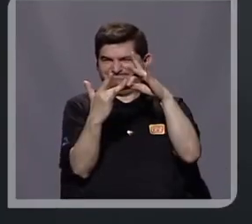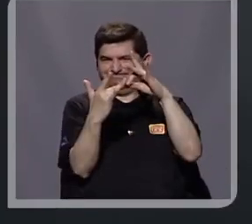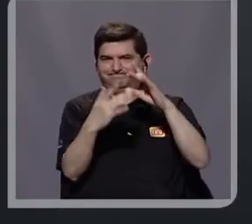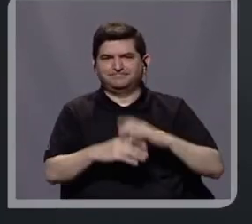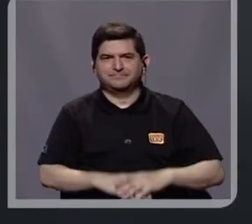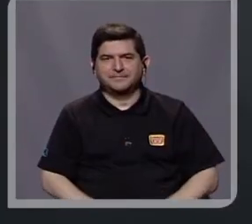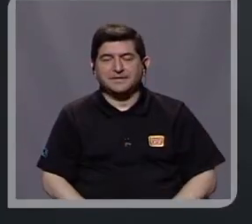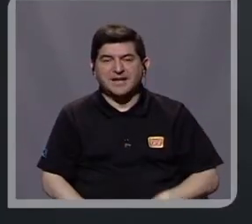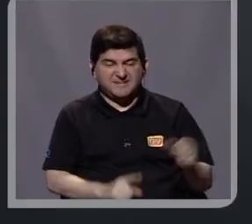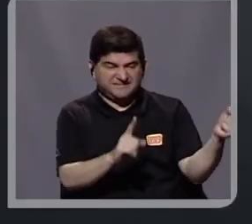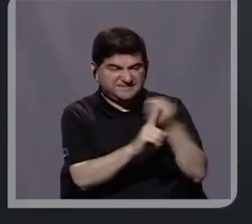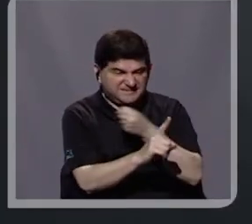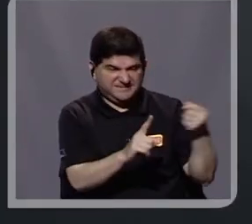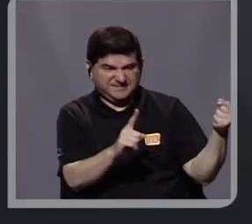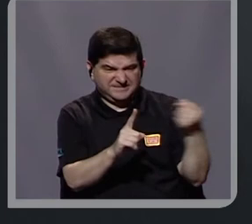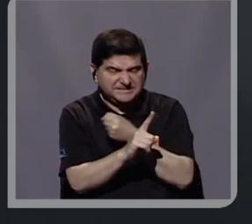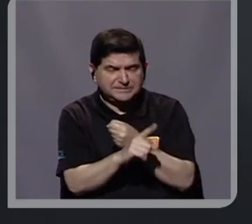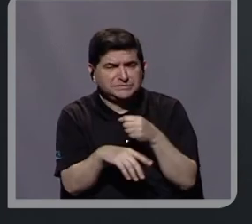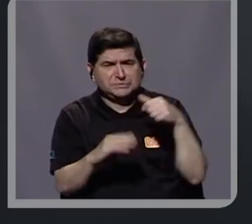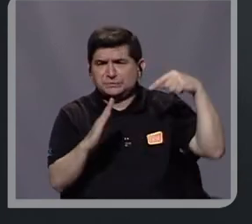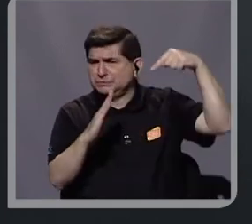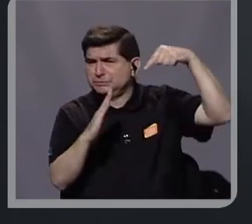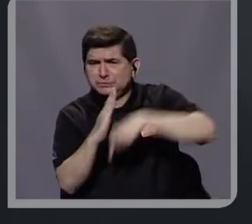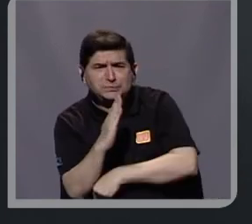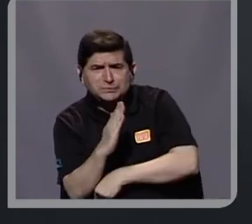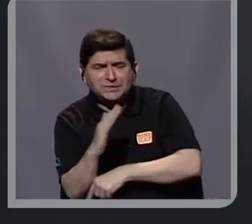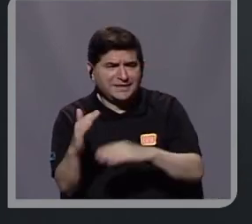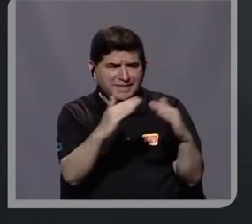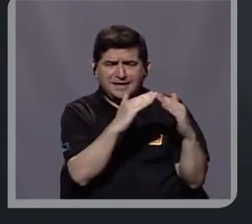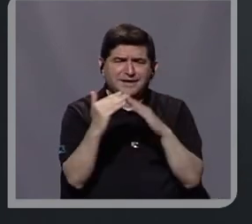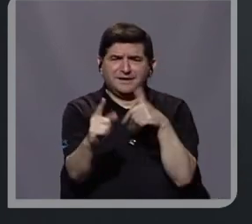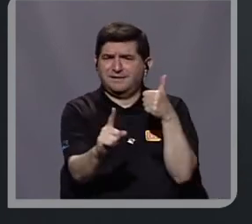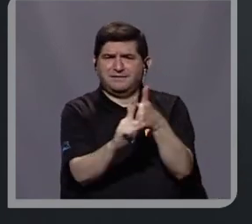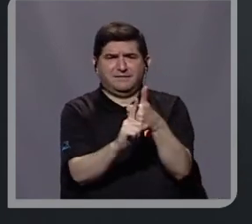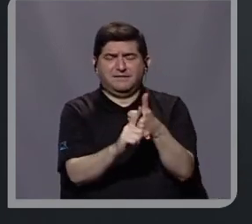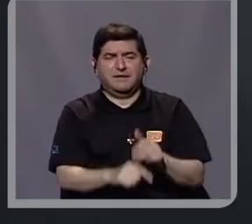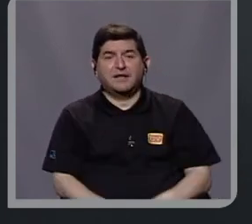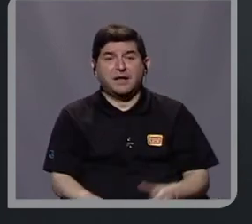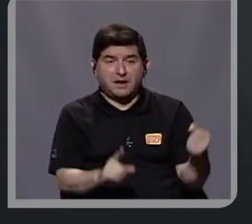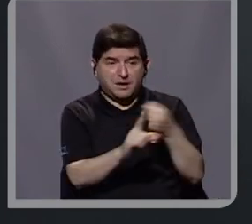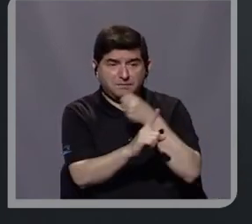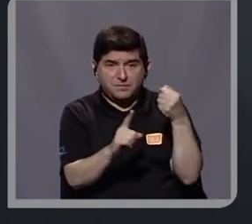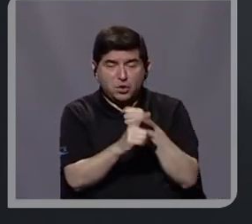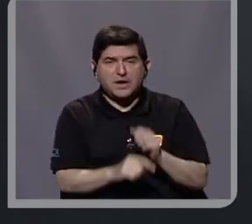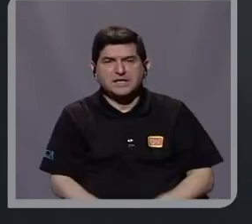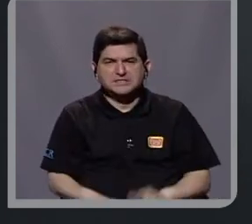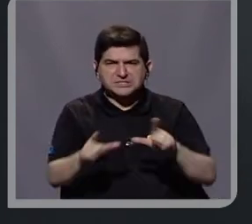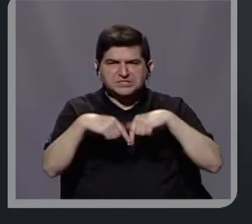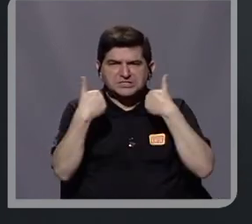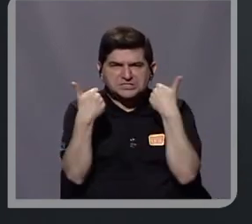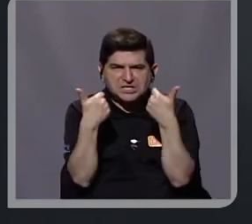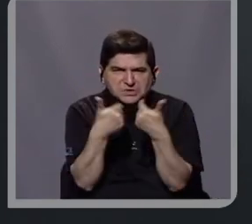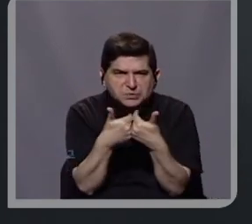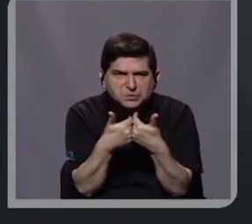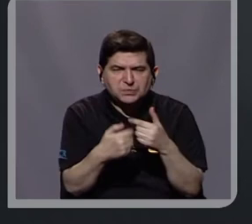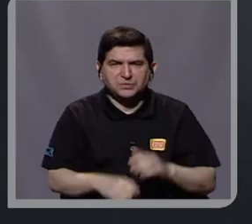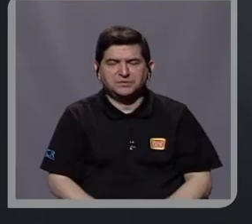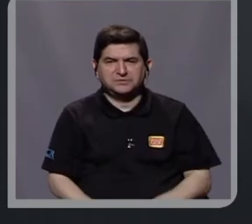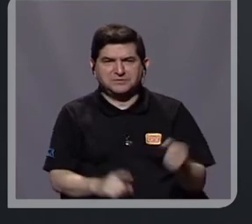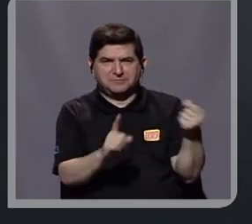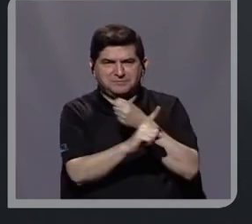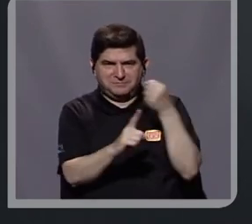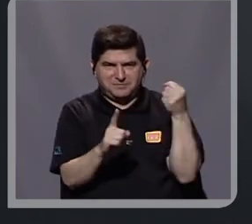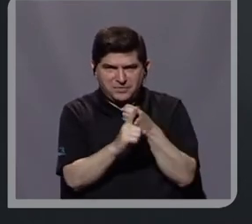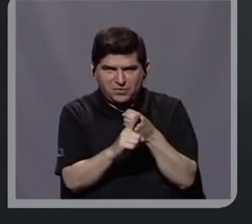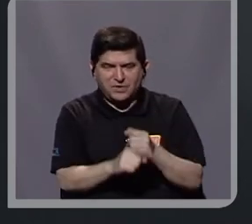es la violencia extrema en sus comunidades. La violencia de las pandillas, las pandillas que